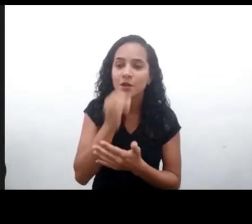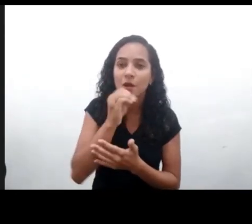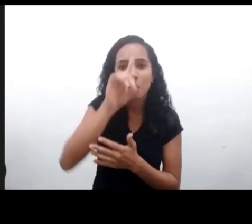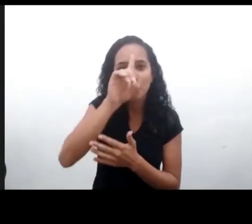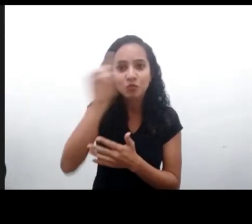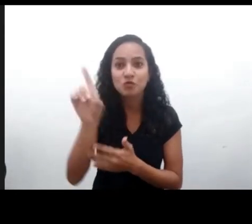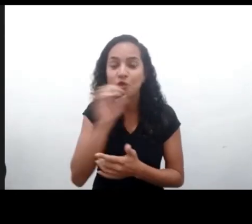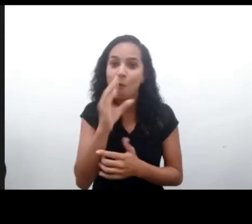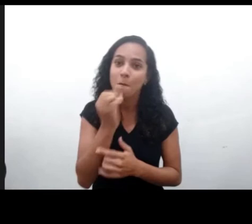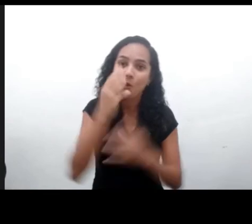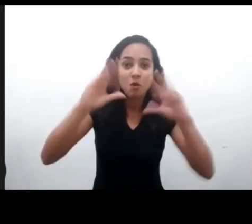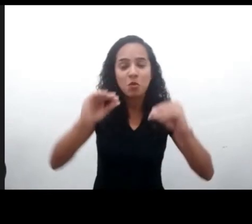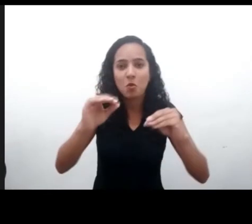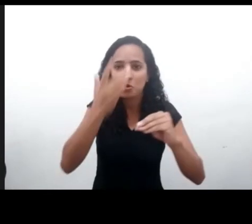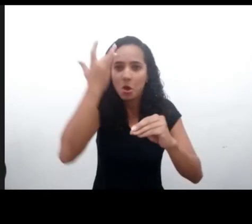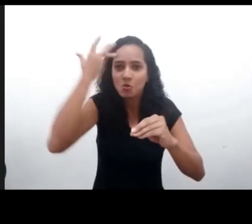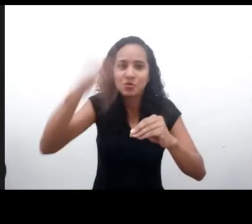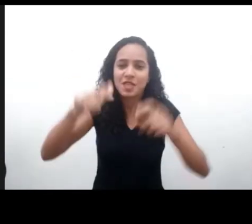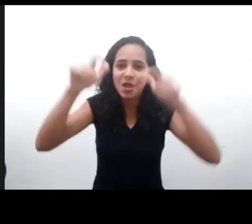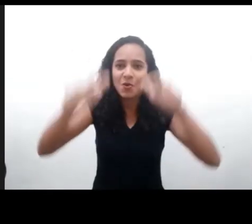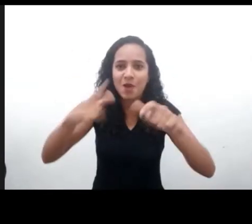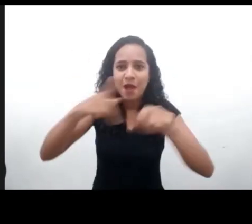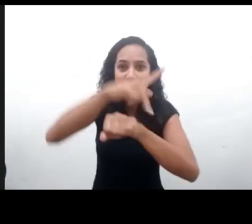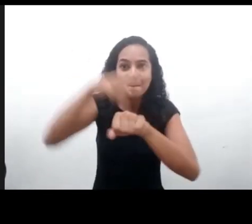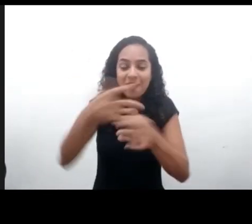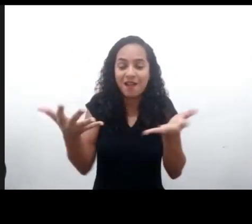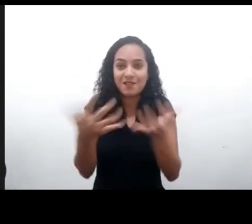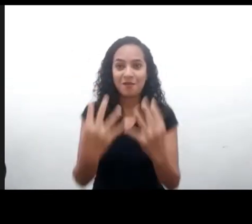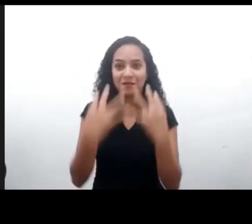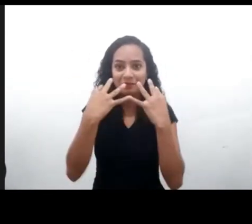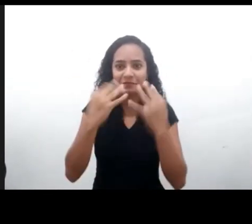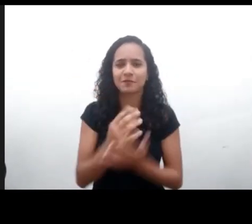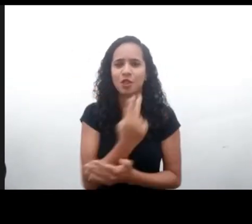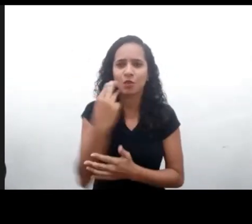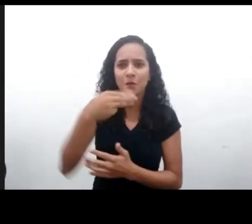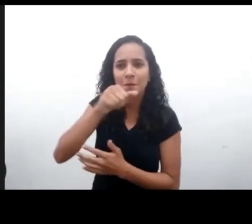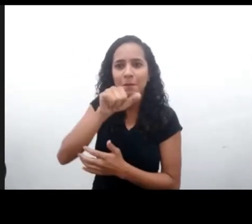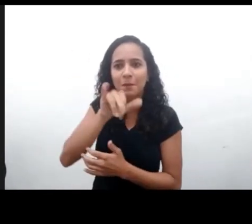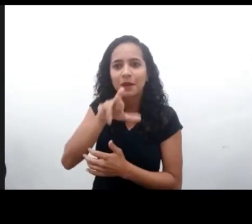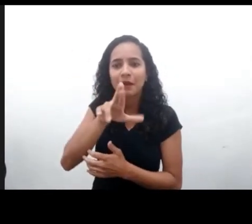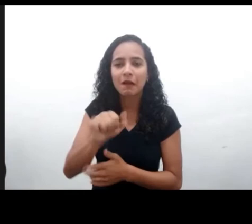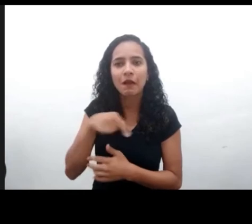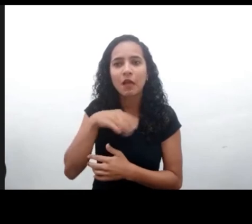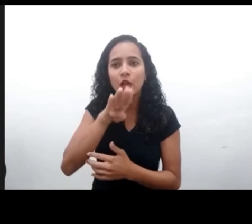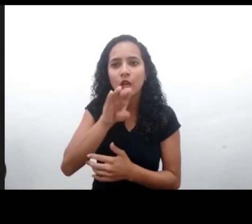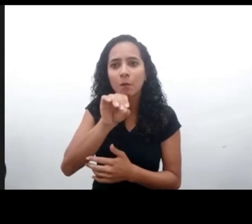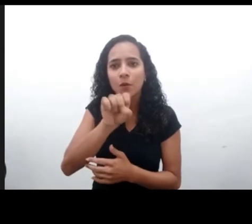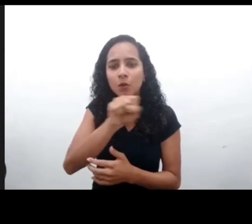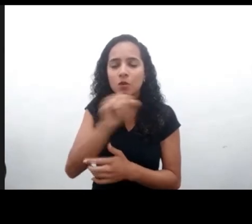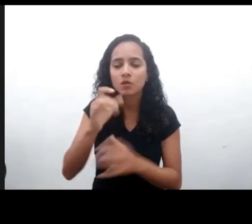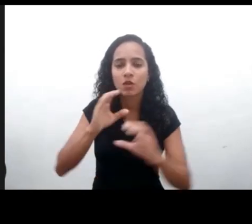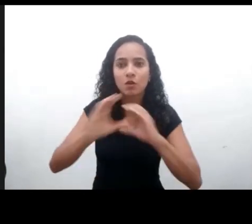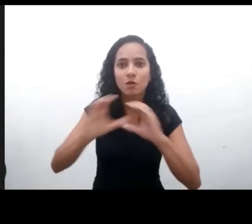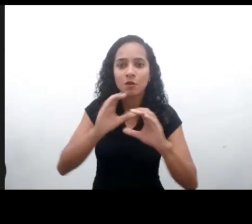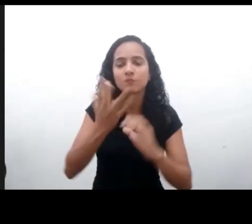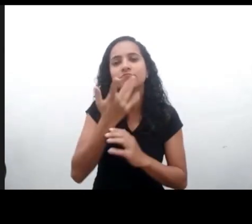buenos días o buenas noches, según nos estén viendo, el lugar de donde estés viendo este momento. Soy Mayra Bos